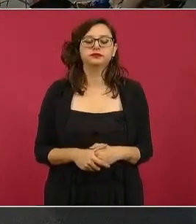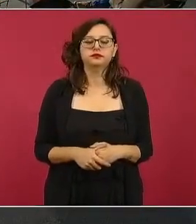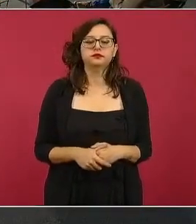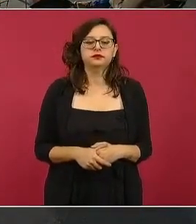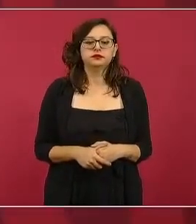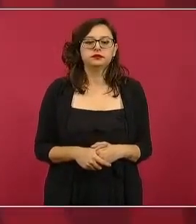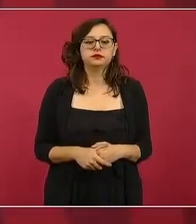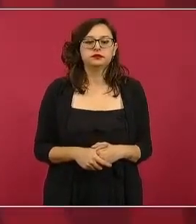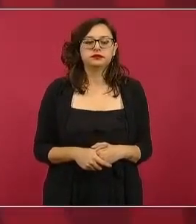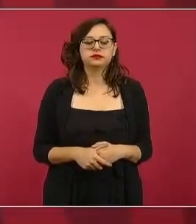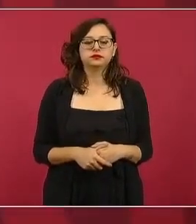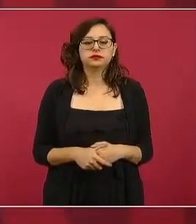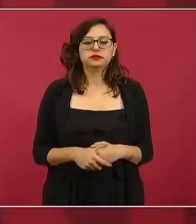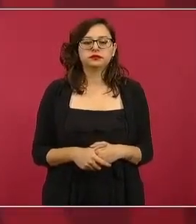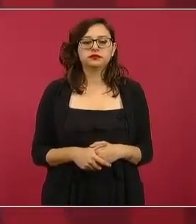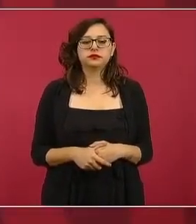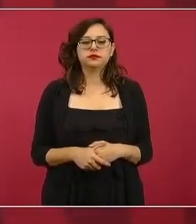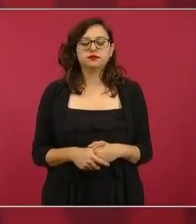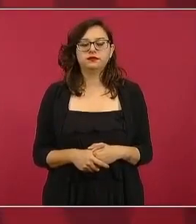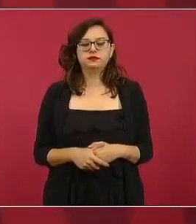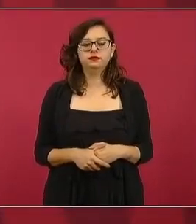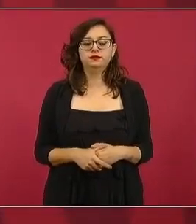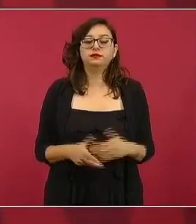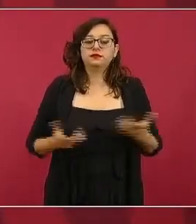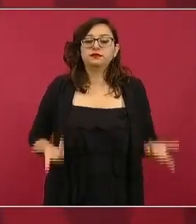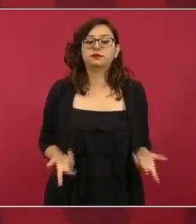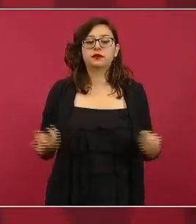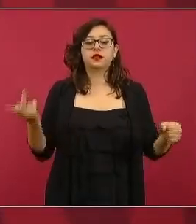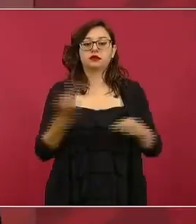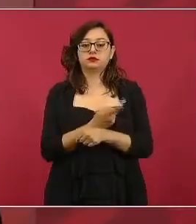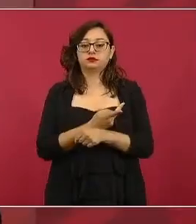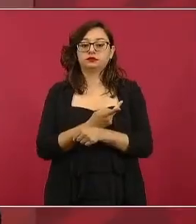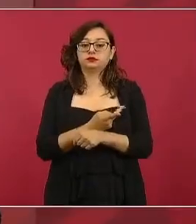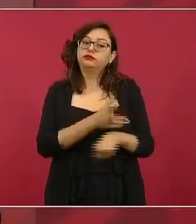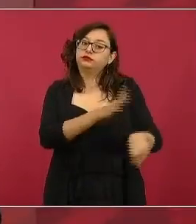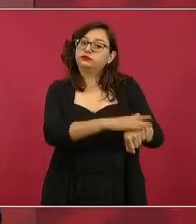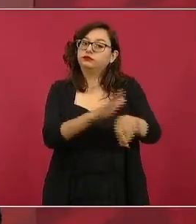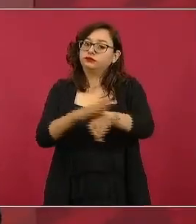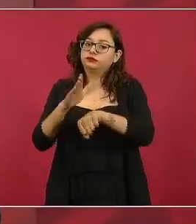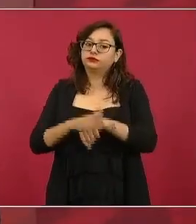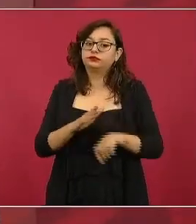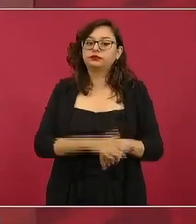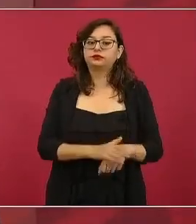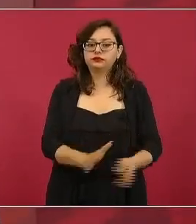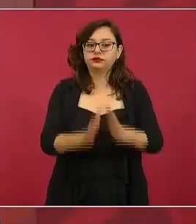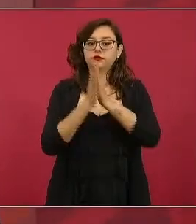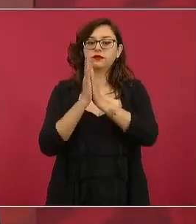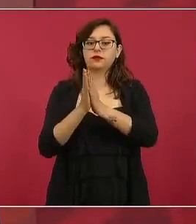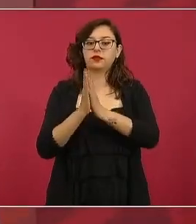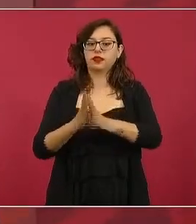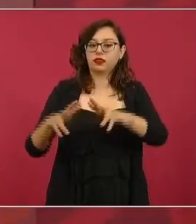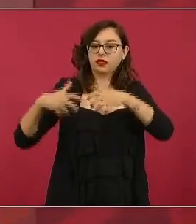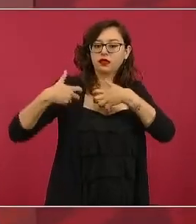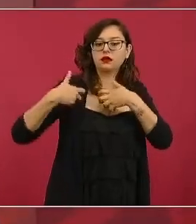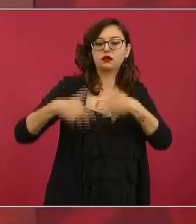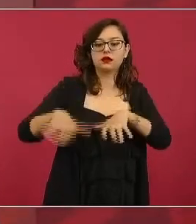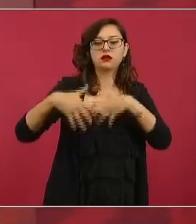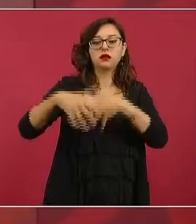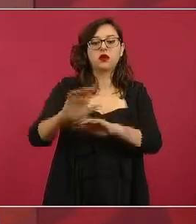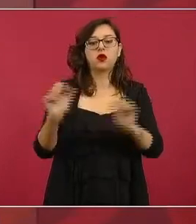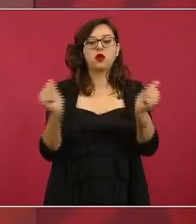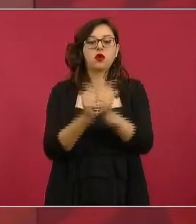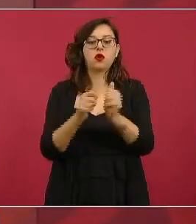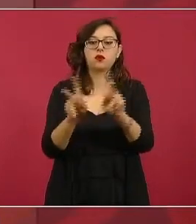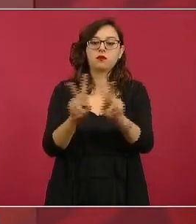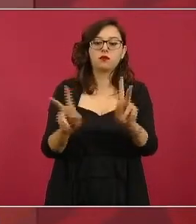yo hago un llamado a que las manifestaciones sean pacíficas